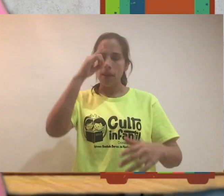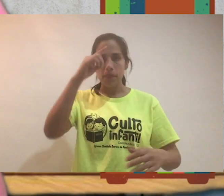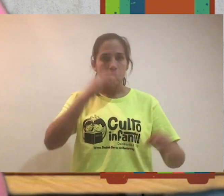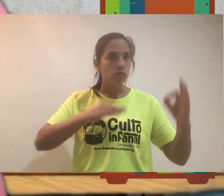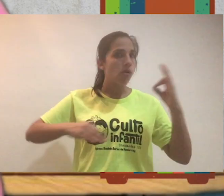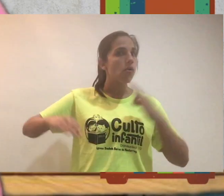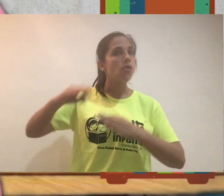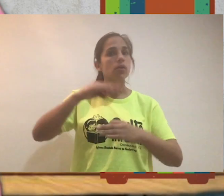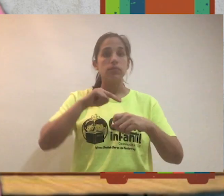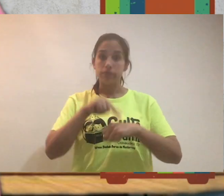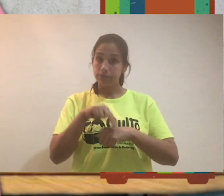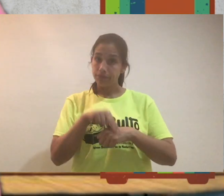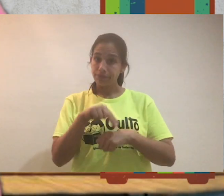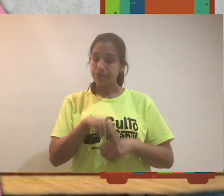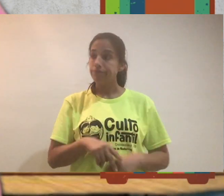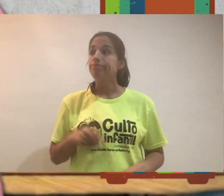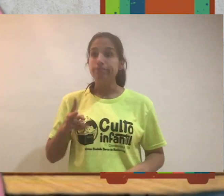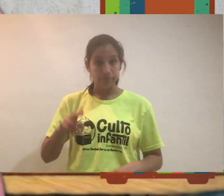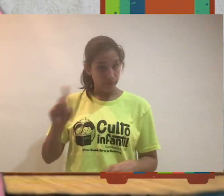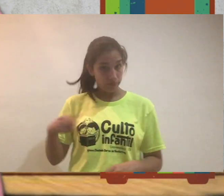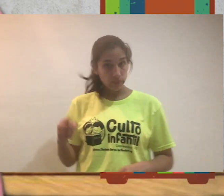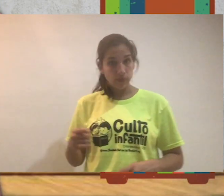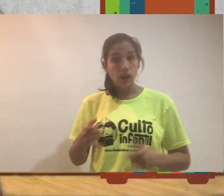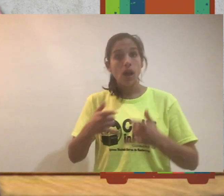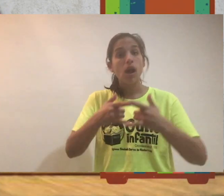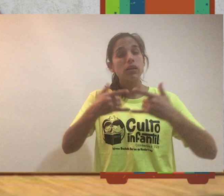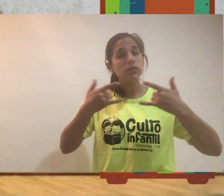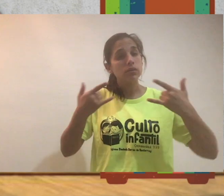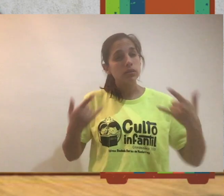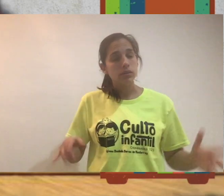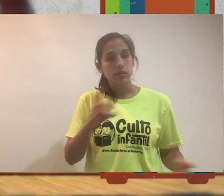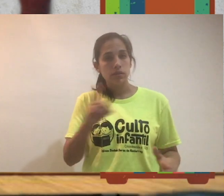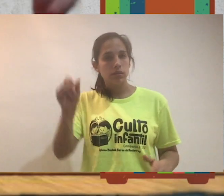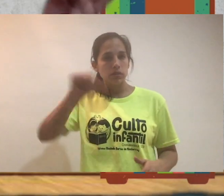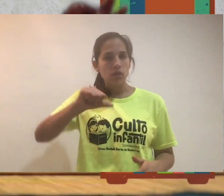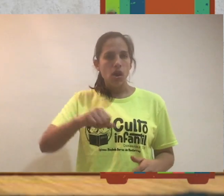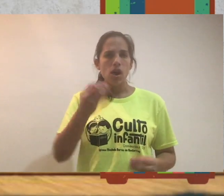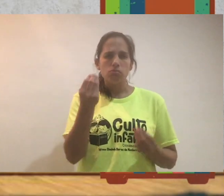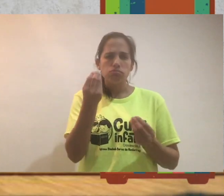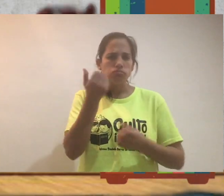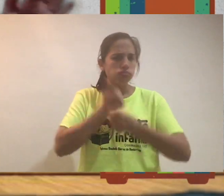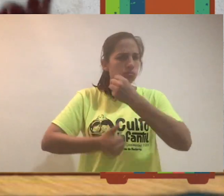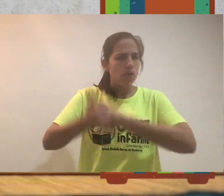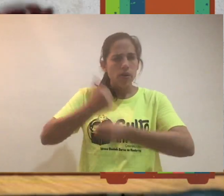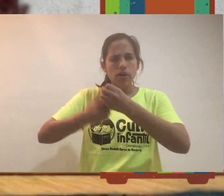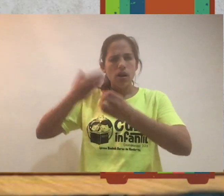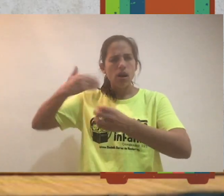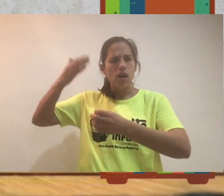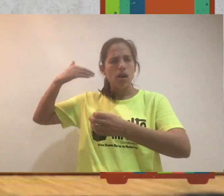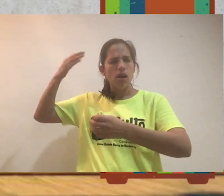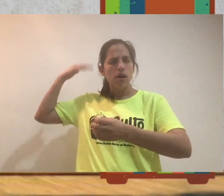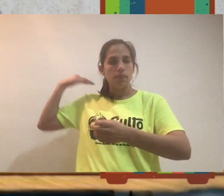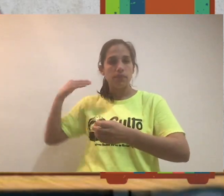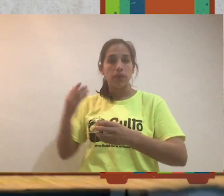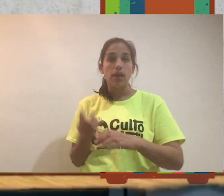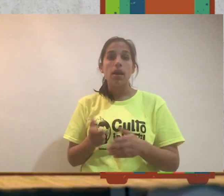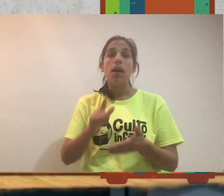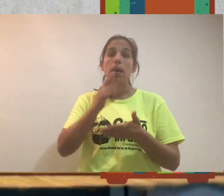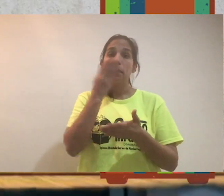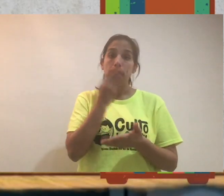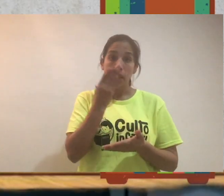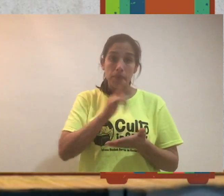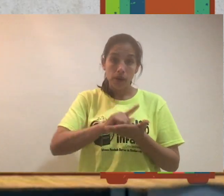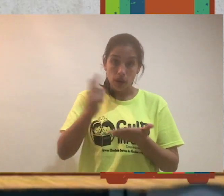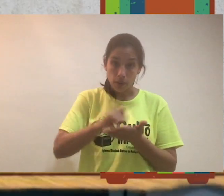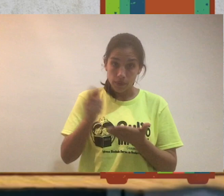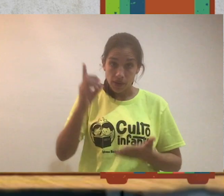mis nietos. Así es. La historia de hoy sucedió hace mucho tiempo en el Antiguo Testamento en el libro